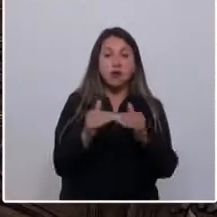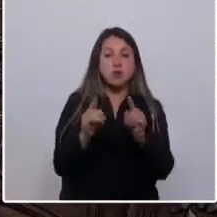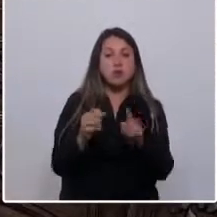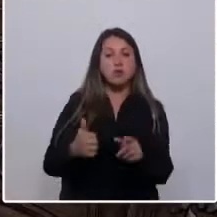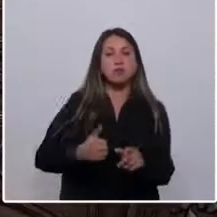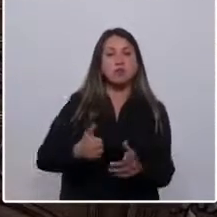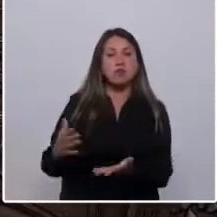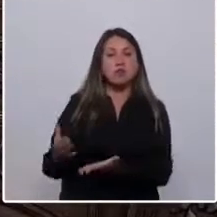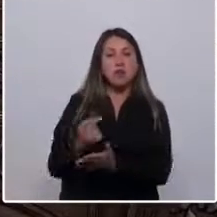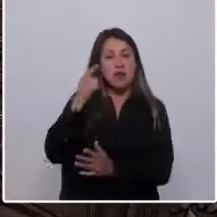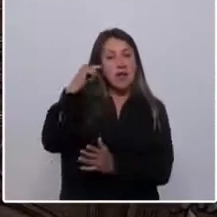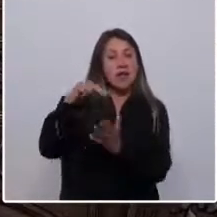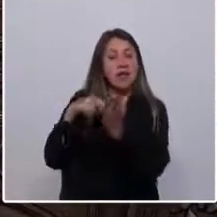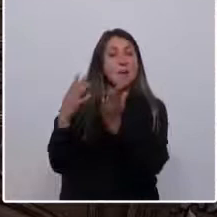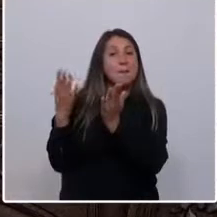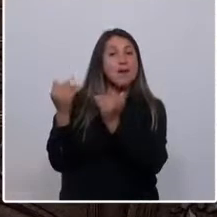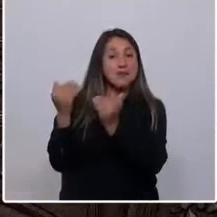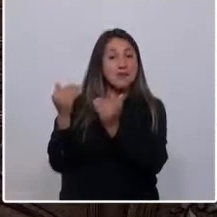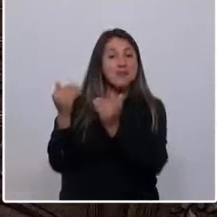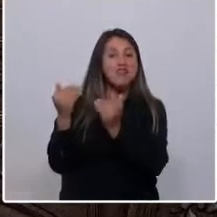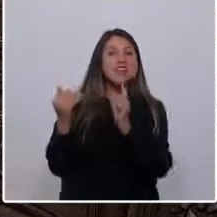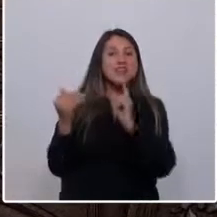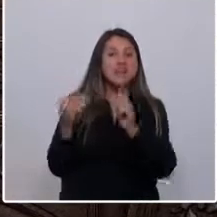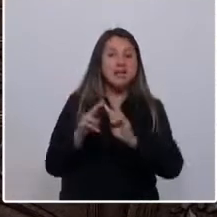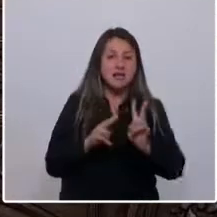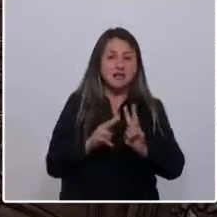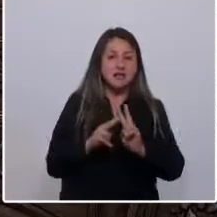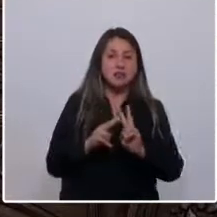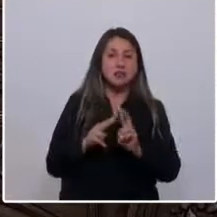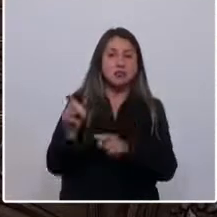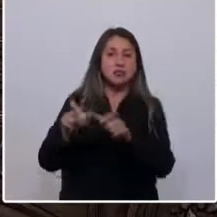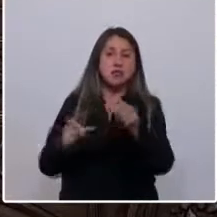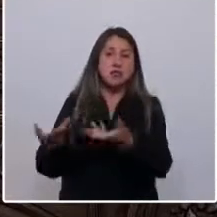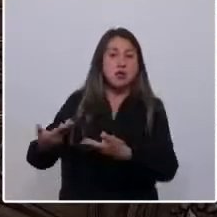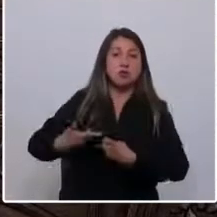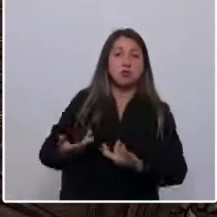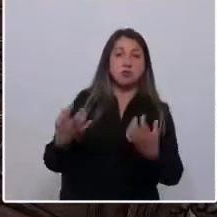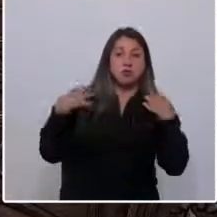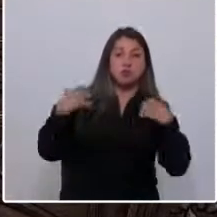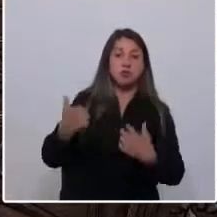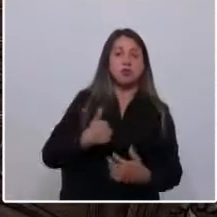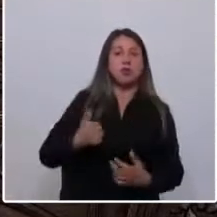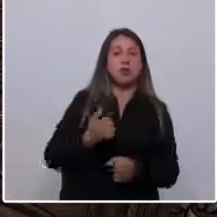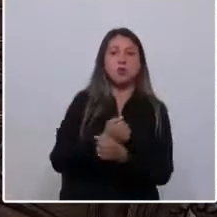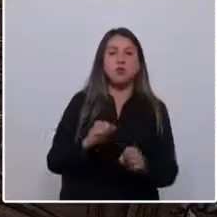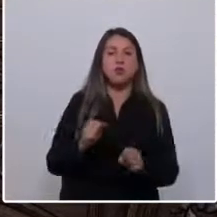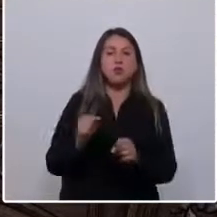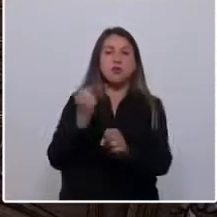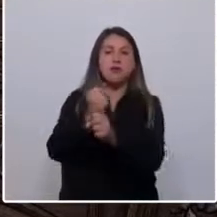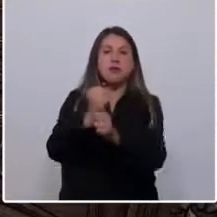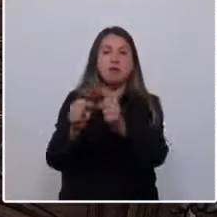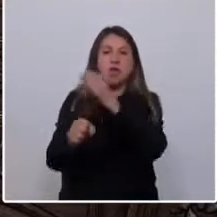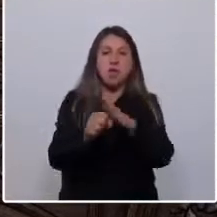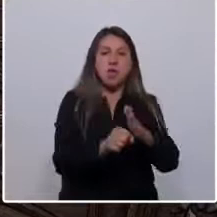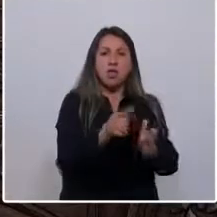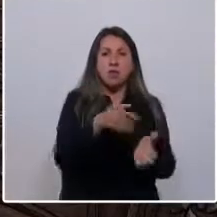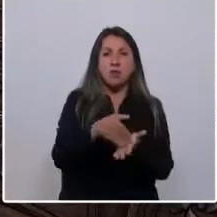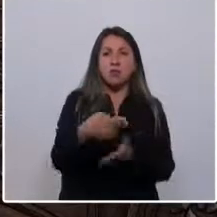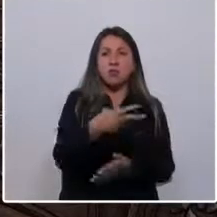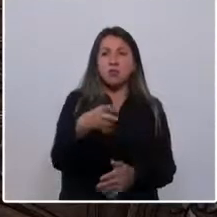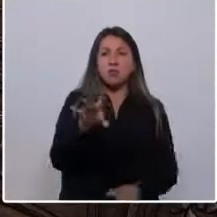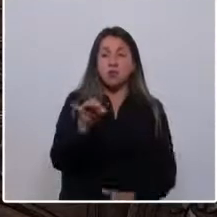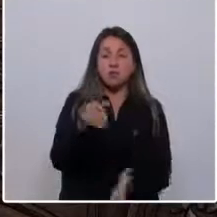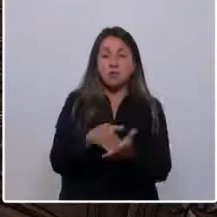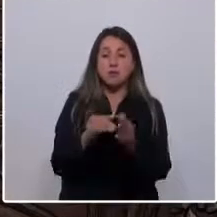las expectativas legítimas que pusieron nuestros ciudadanos en nosotros. No podemos destruir empleos como el millón 250 mil